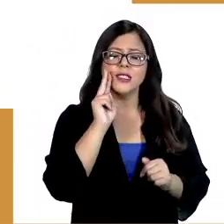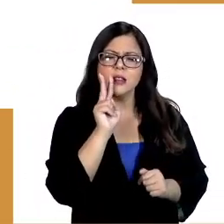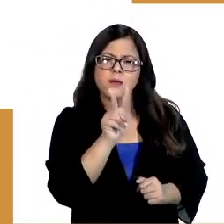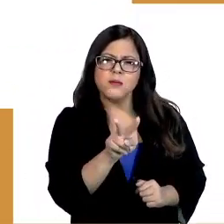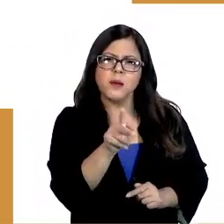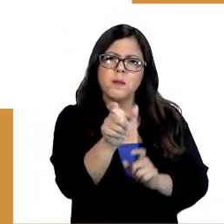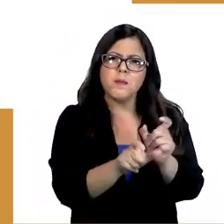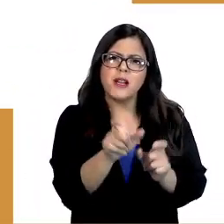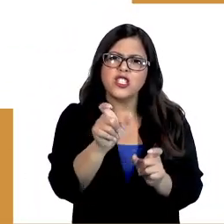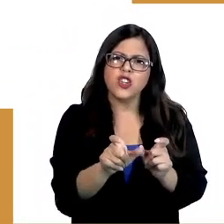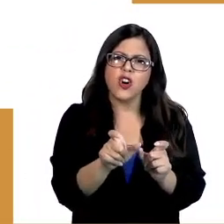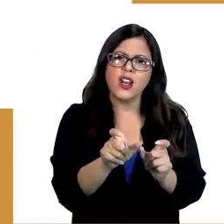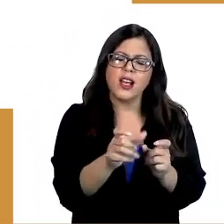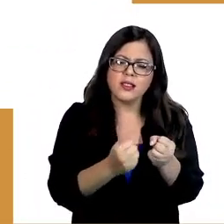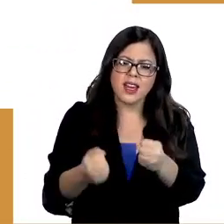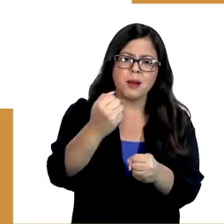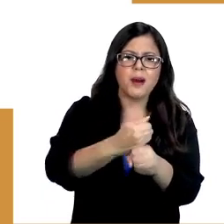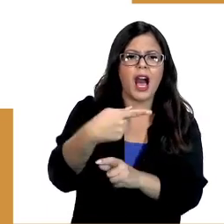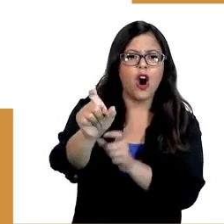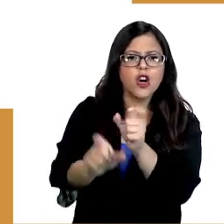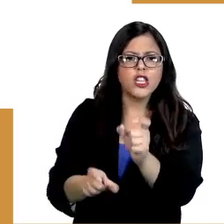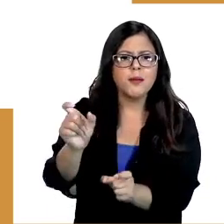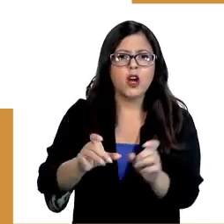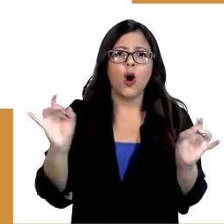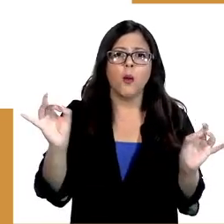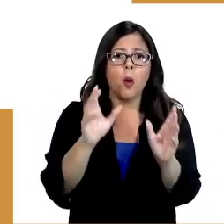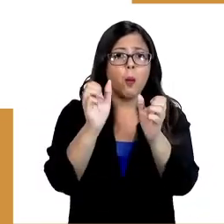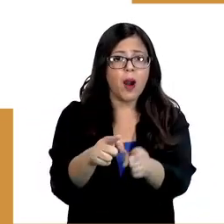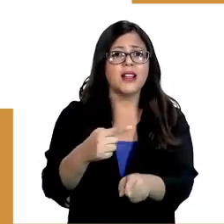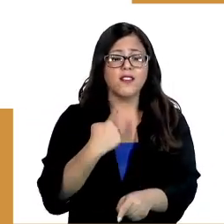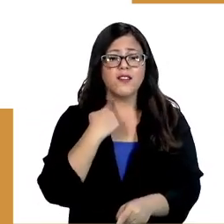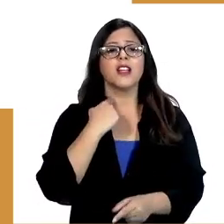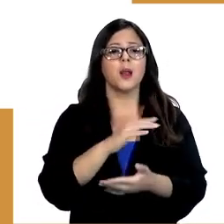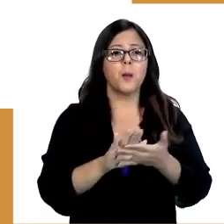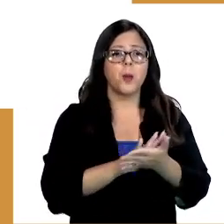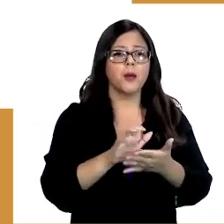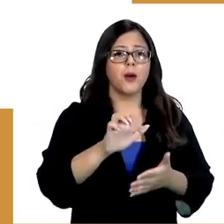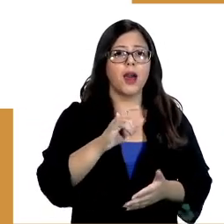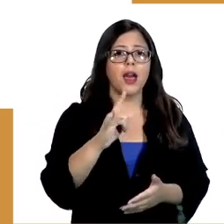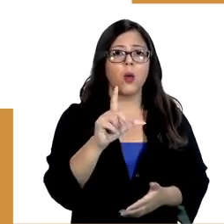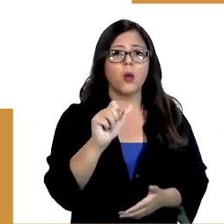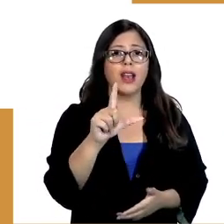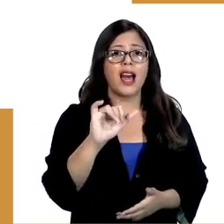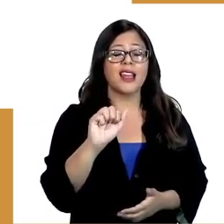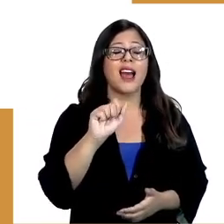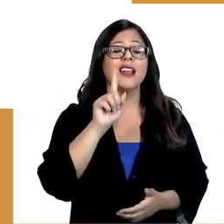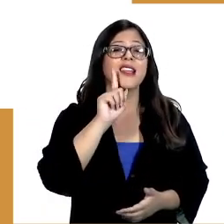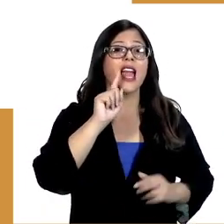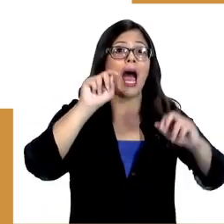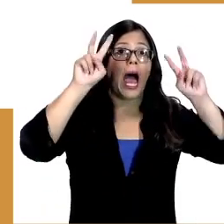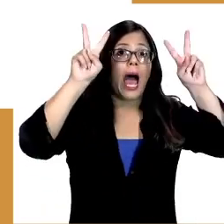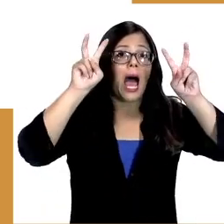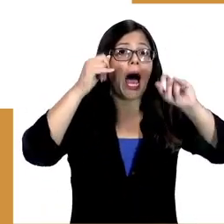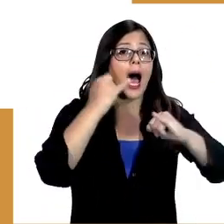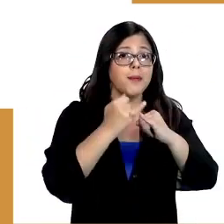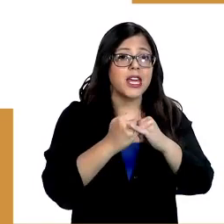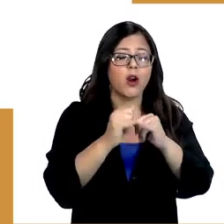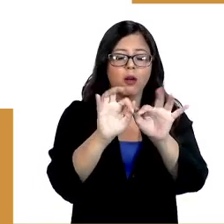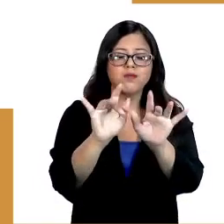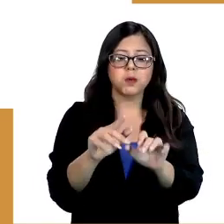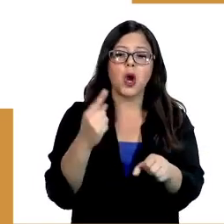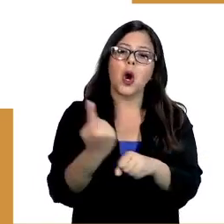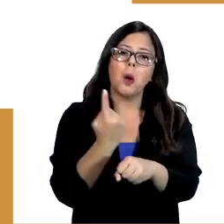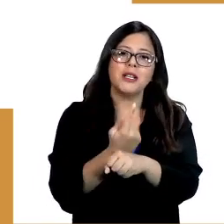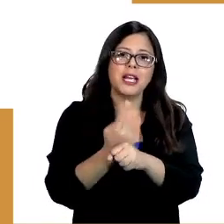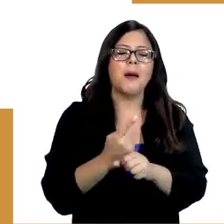veces uno se encuentra con personas que se hacen pasar por otras personas y pueden hacerte daño. Por ejemplo, Eulia le tenía un amigo con